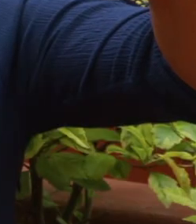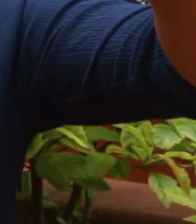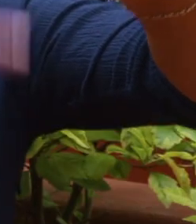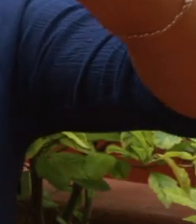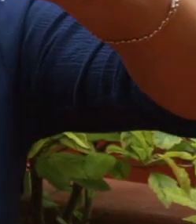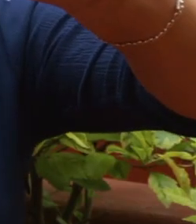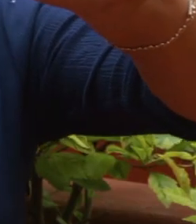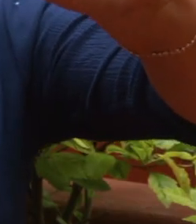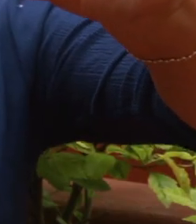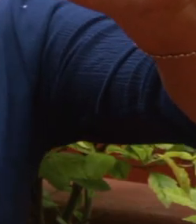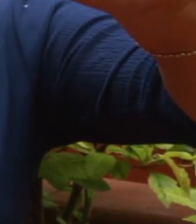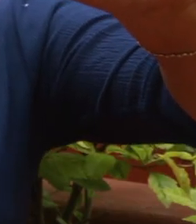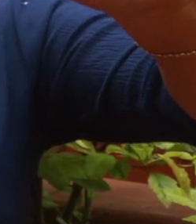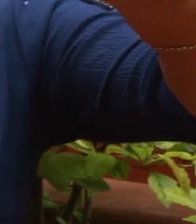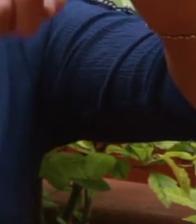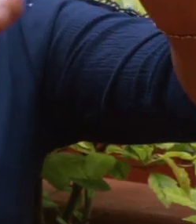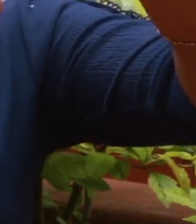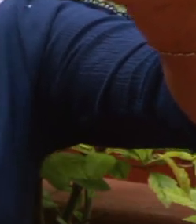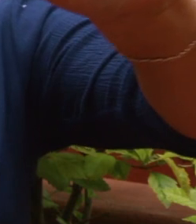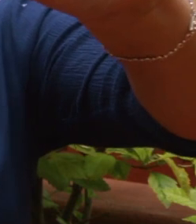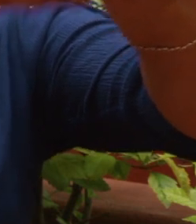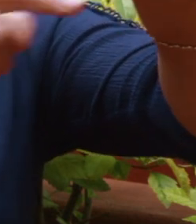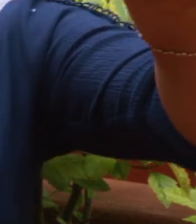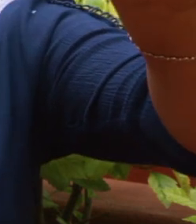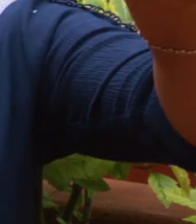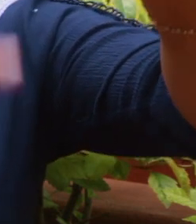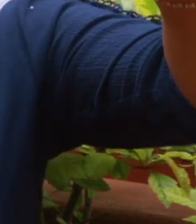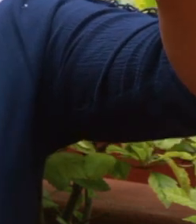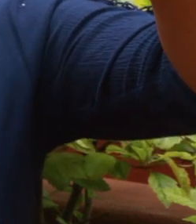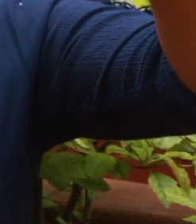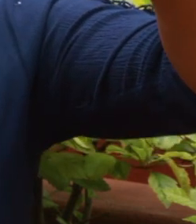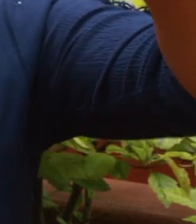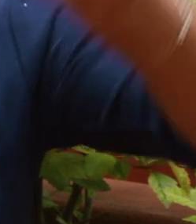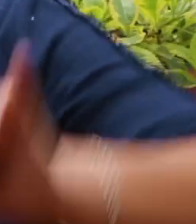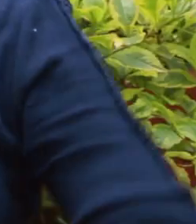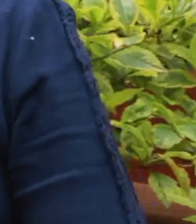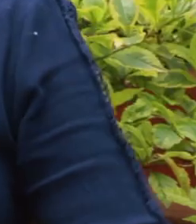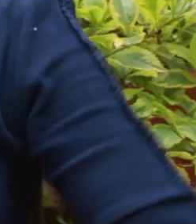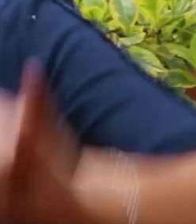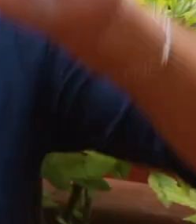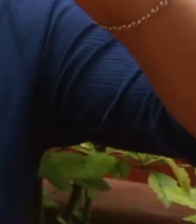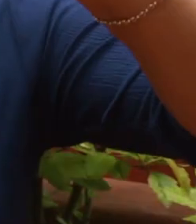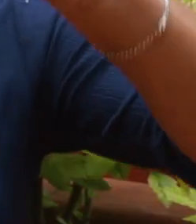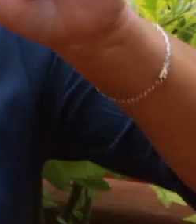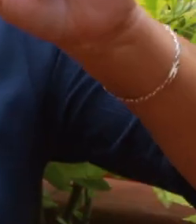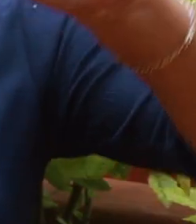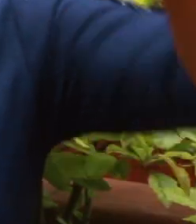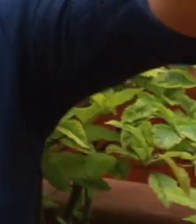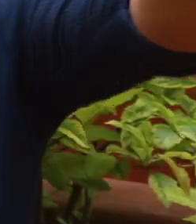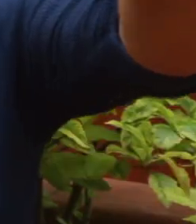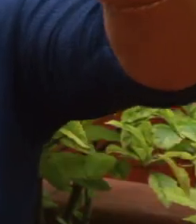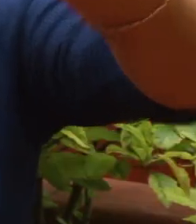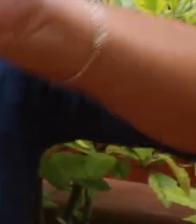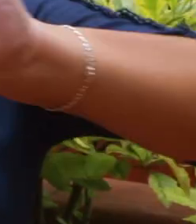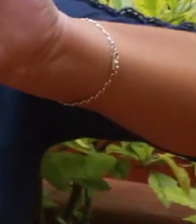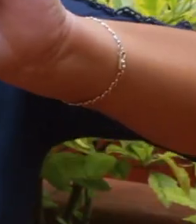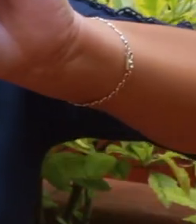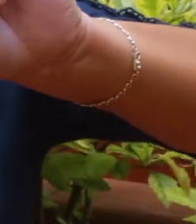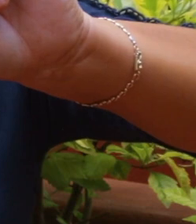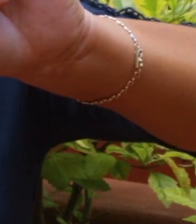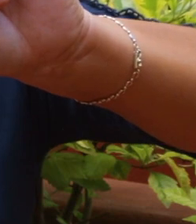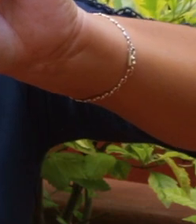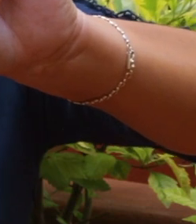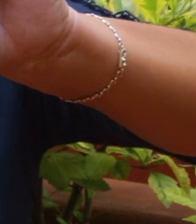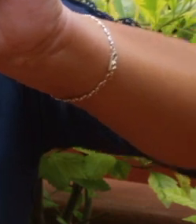Entonces así es, aquí está la I love you. Porque es una vez así y el te quiero, ¿no? Se hace aquí enfrente.